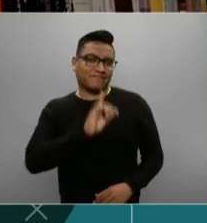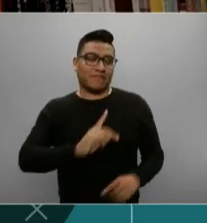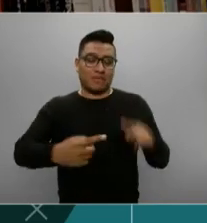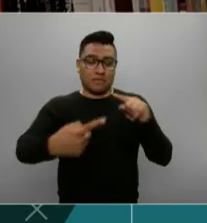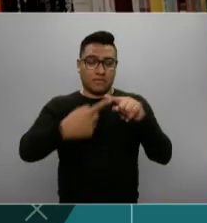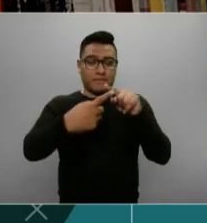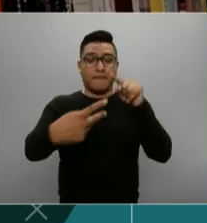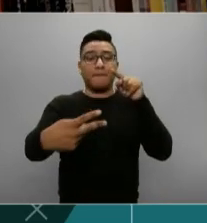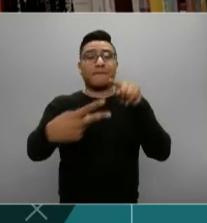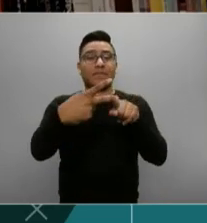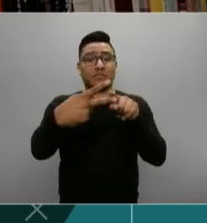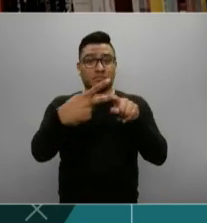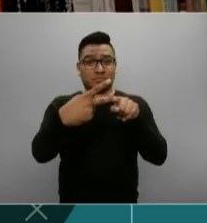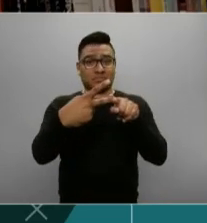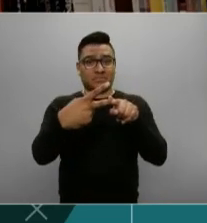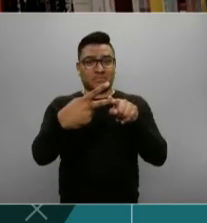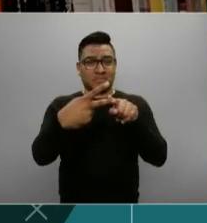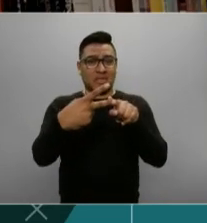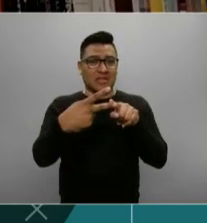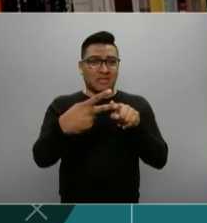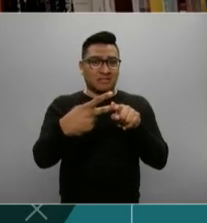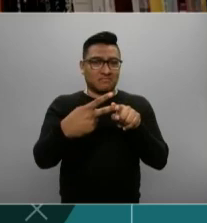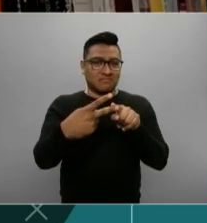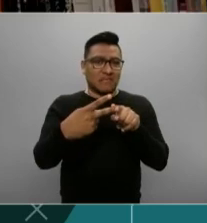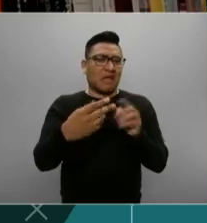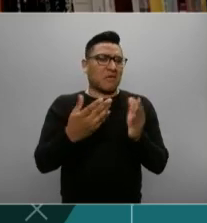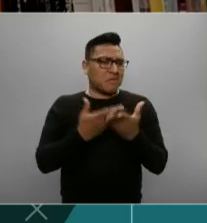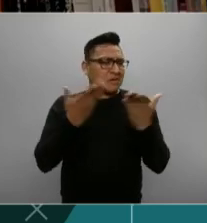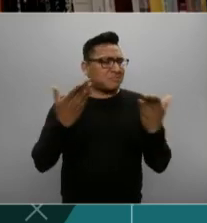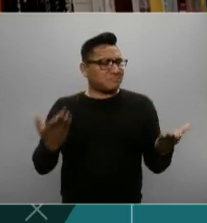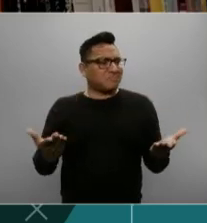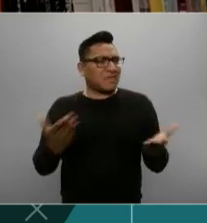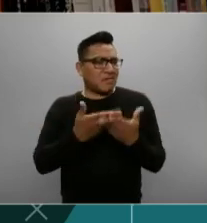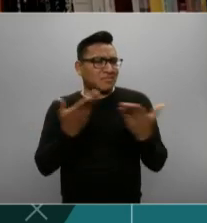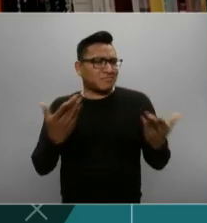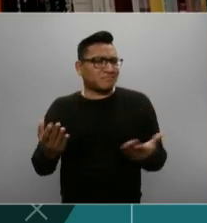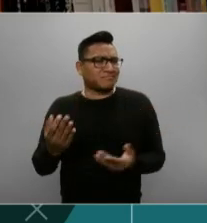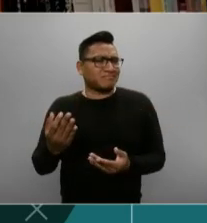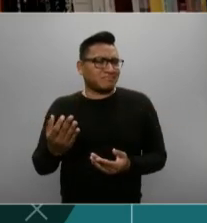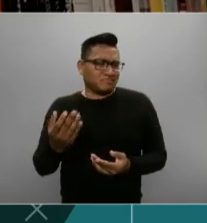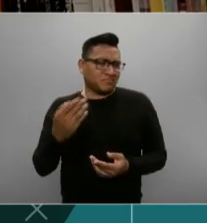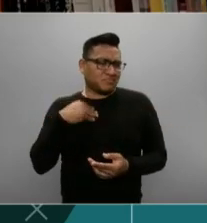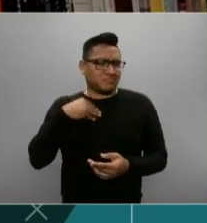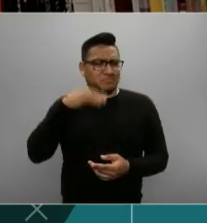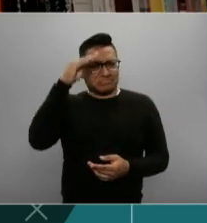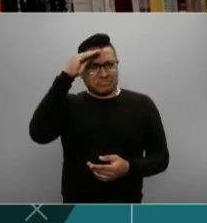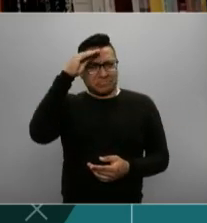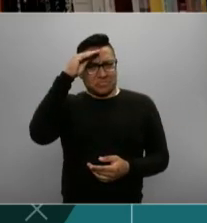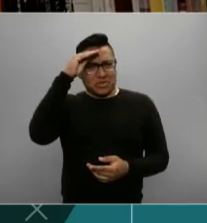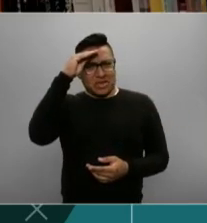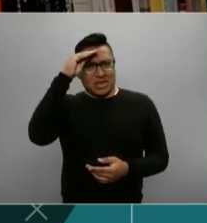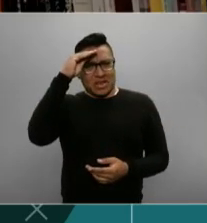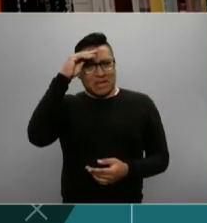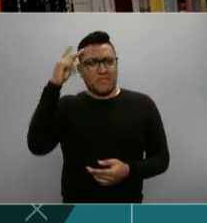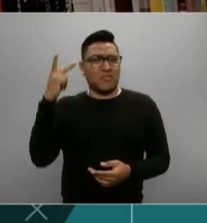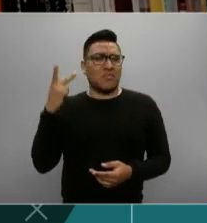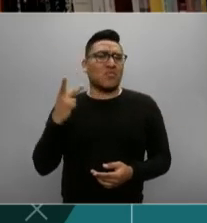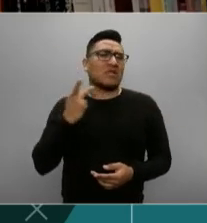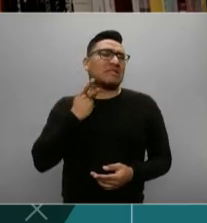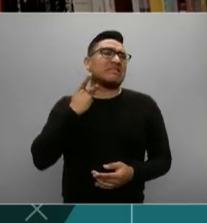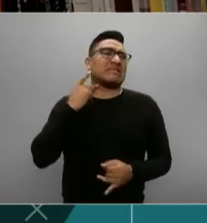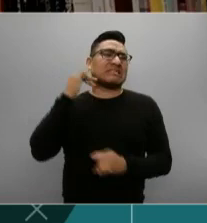están volviendo las épocas del, las mejores épocas, yo diría, de la política exterior mexicana.